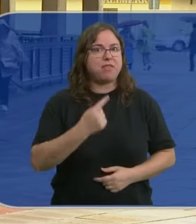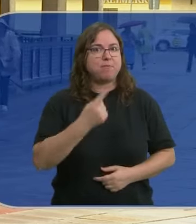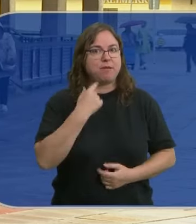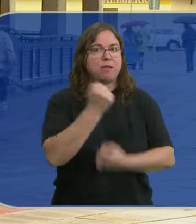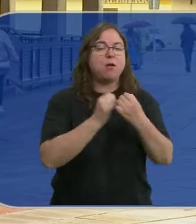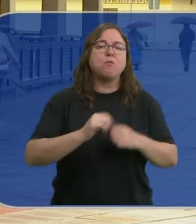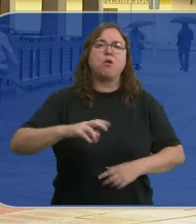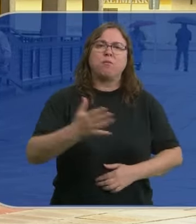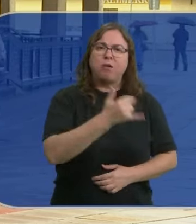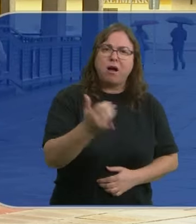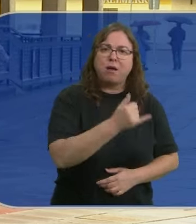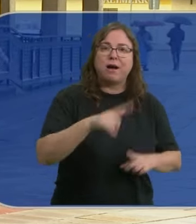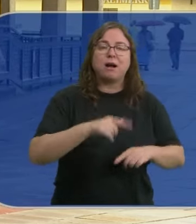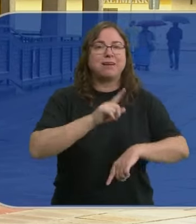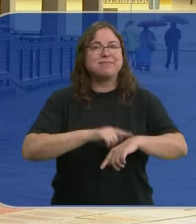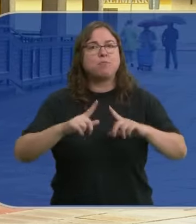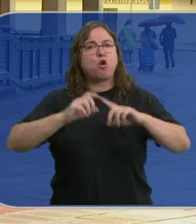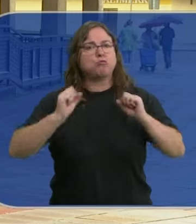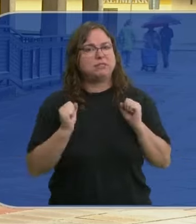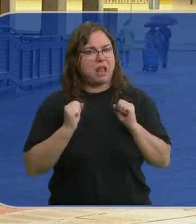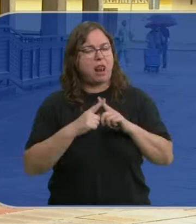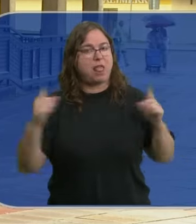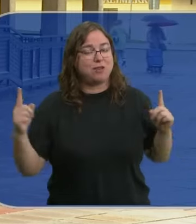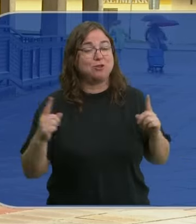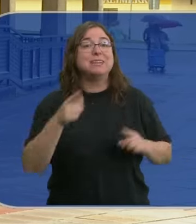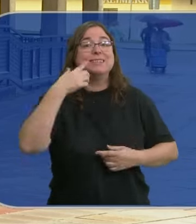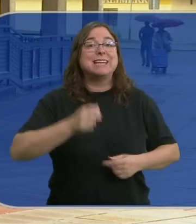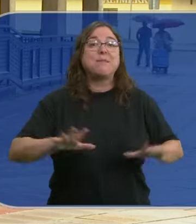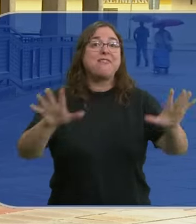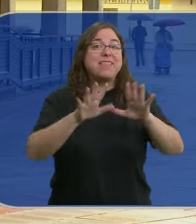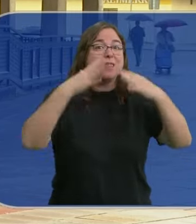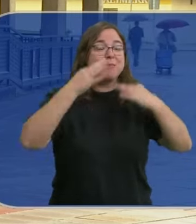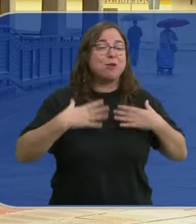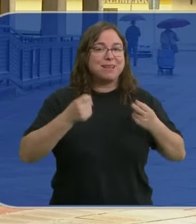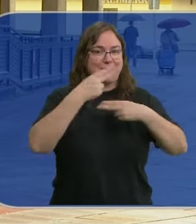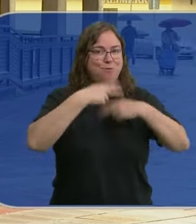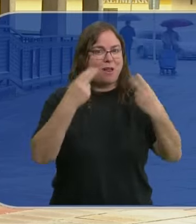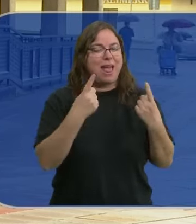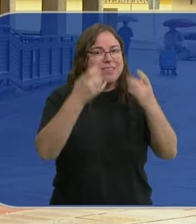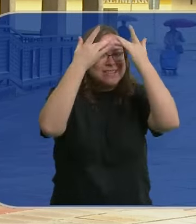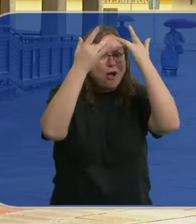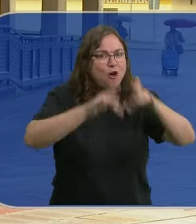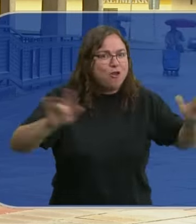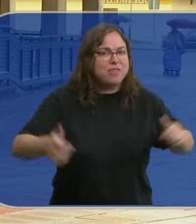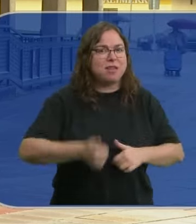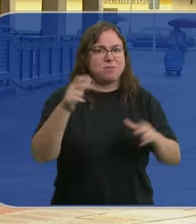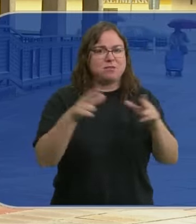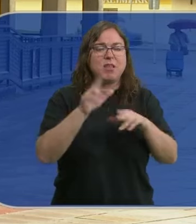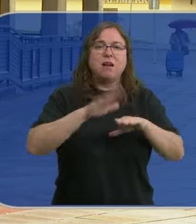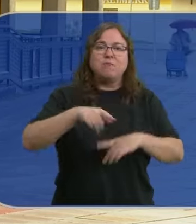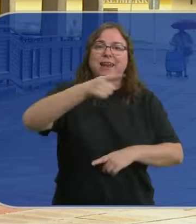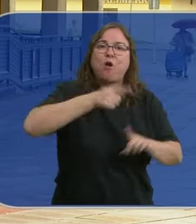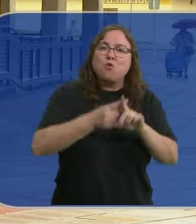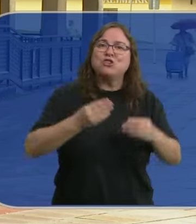laborales o las hospitalizaciones. Es una de las 10 amenazas para la salud pública en todo el mundo que requiere todavía una mayor concienciación social para que